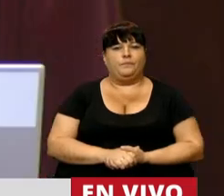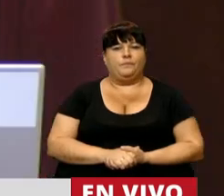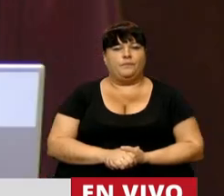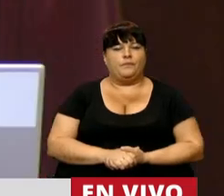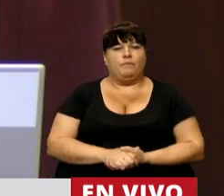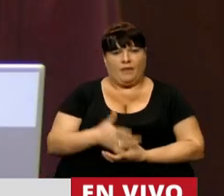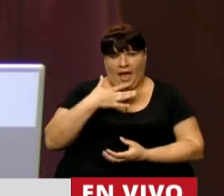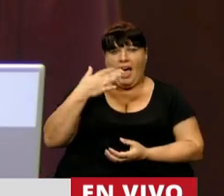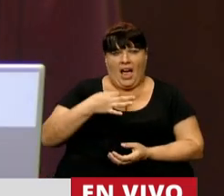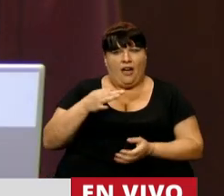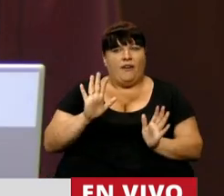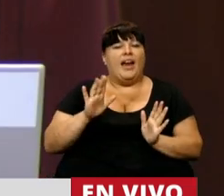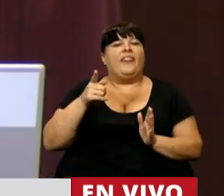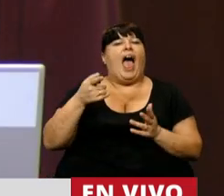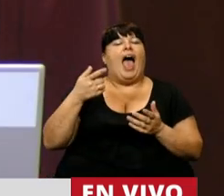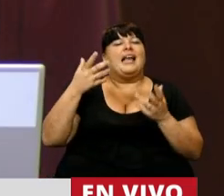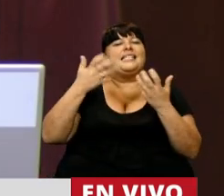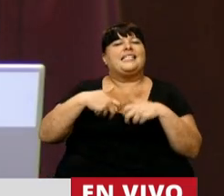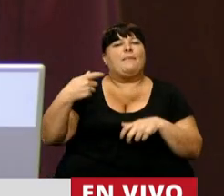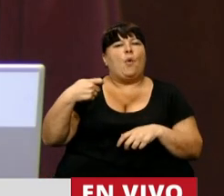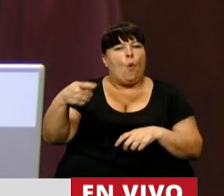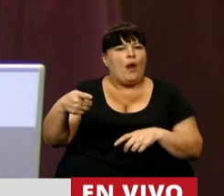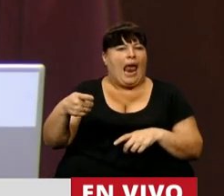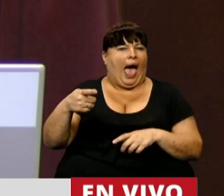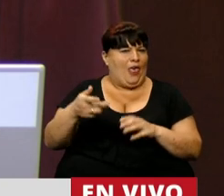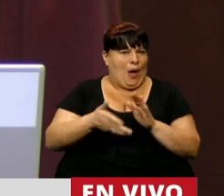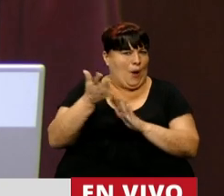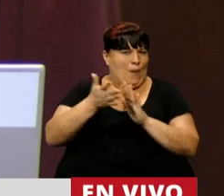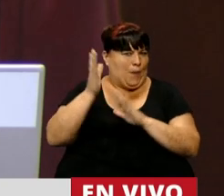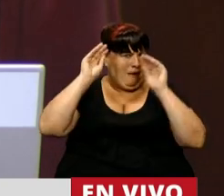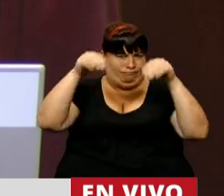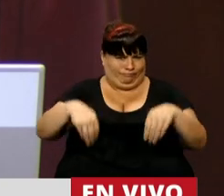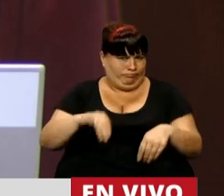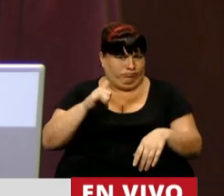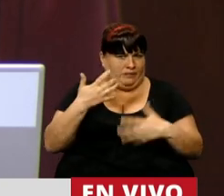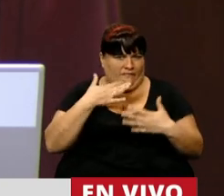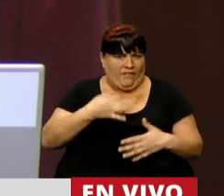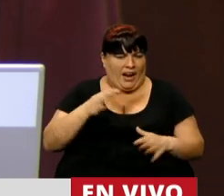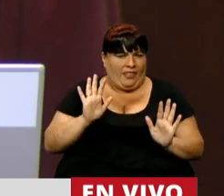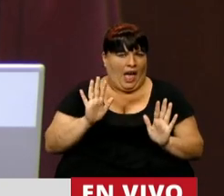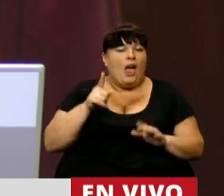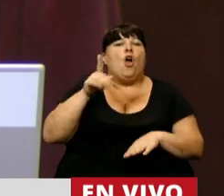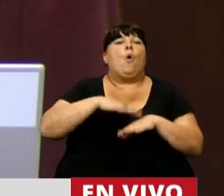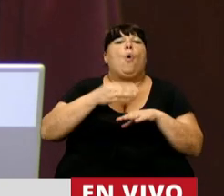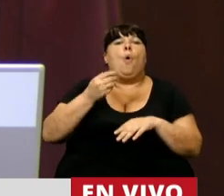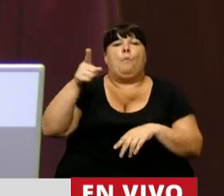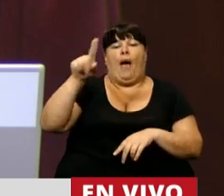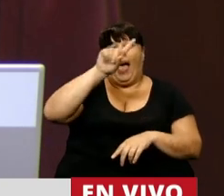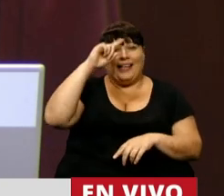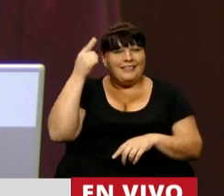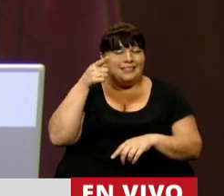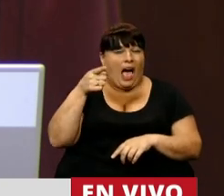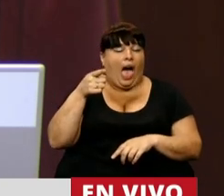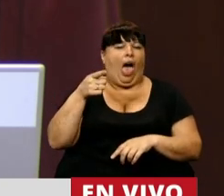Es verdad que el sistema previsional está al borde del quebranto y eso es producto de un Estado